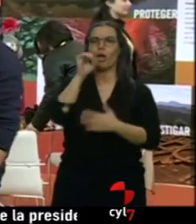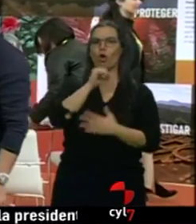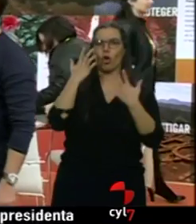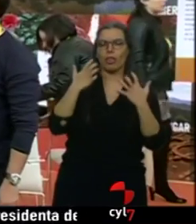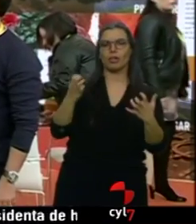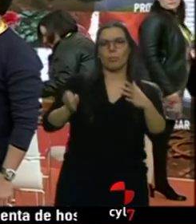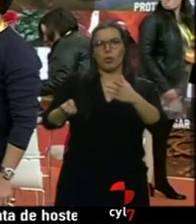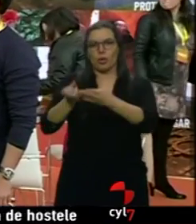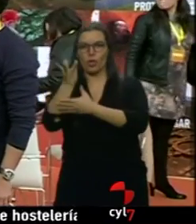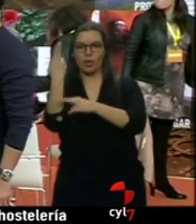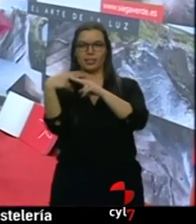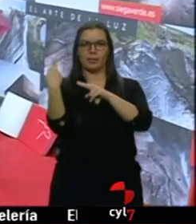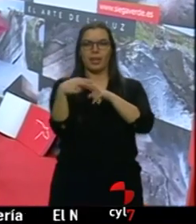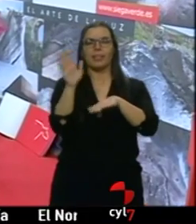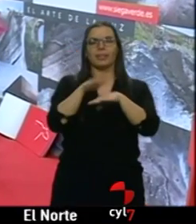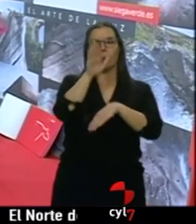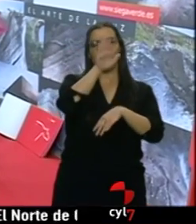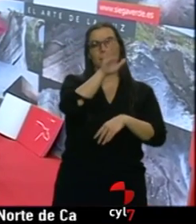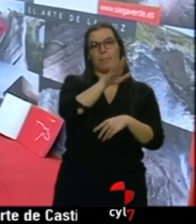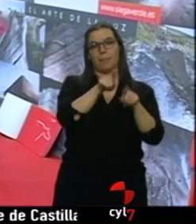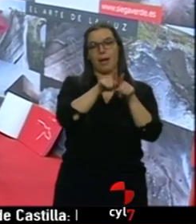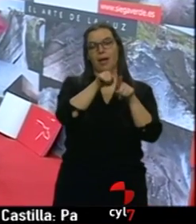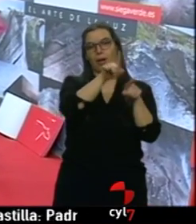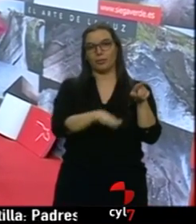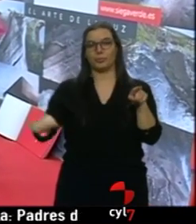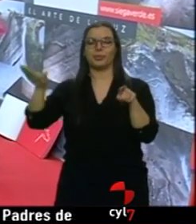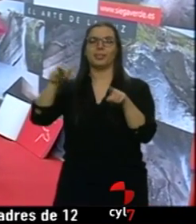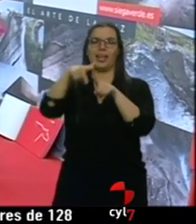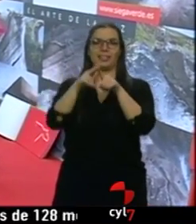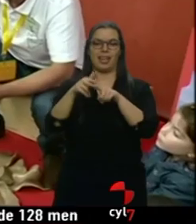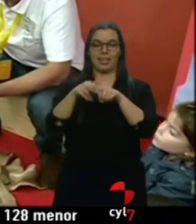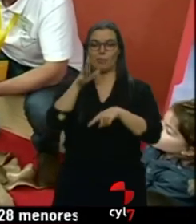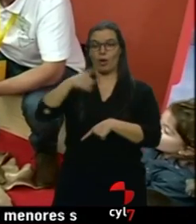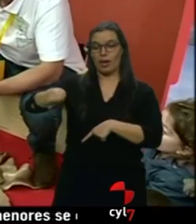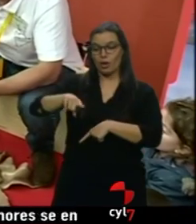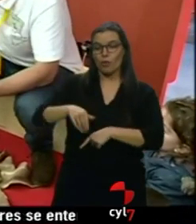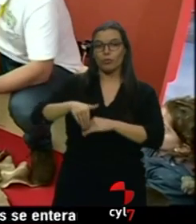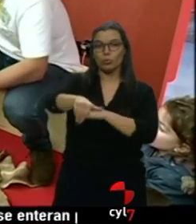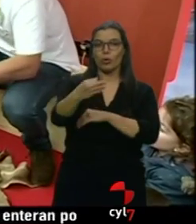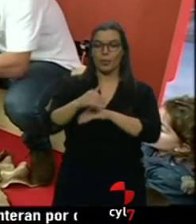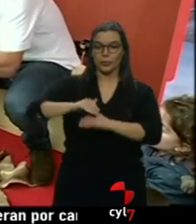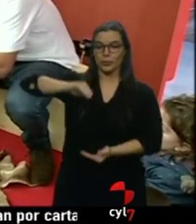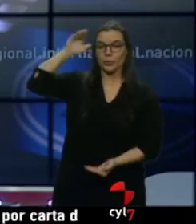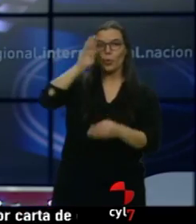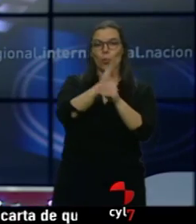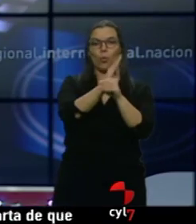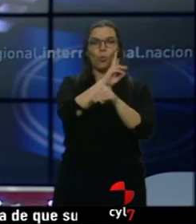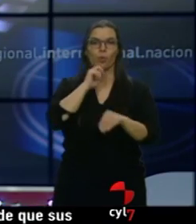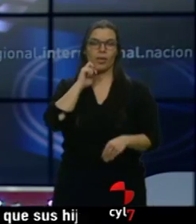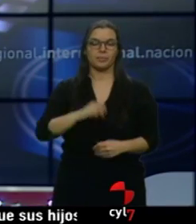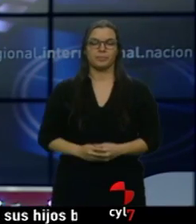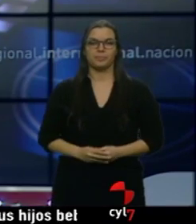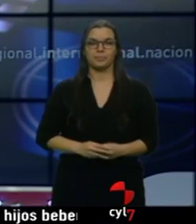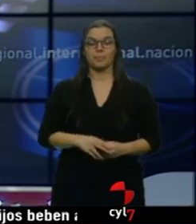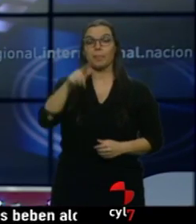actividades y talleres para ellos para los futuros guardianes de nuestro legado natural y artístico los